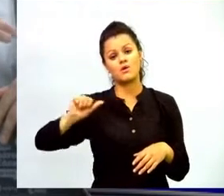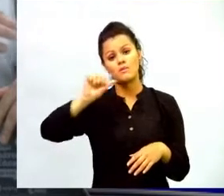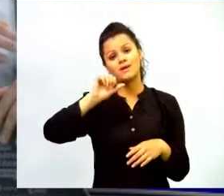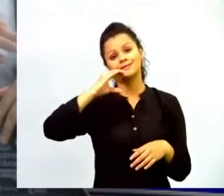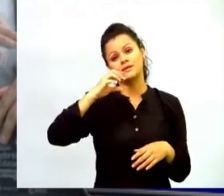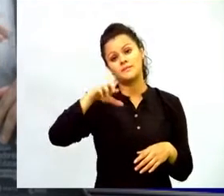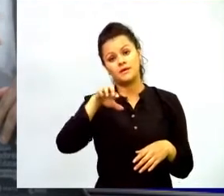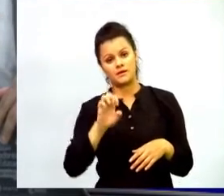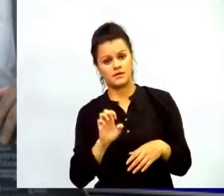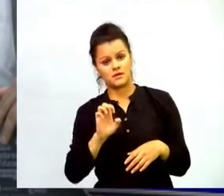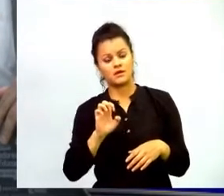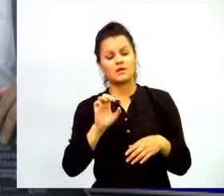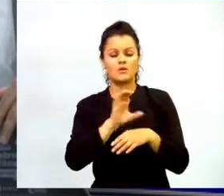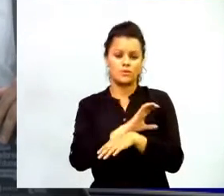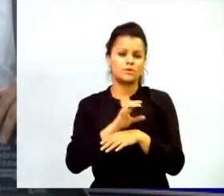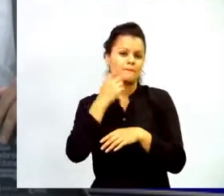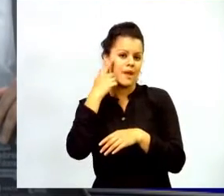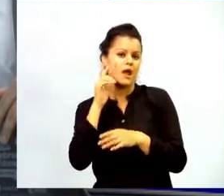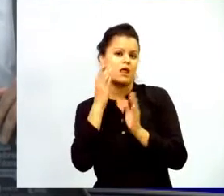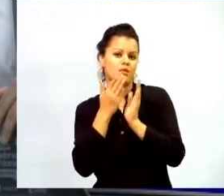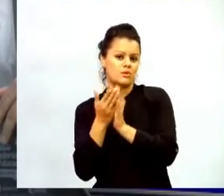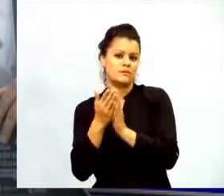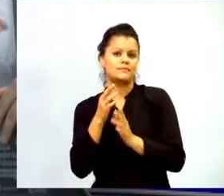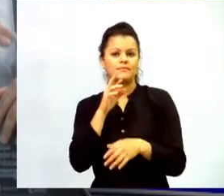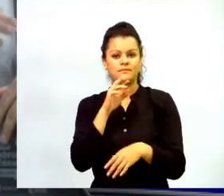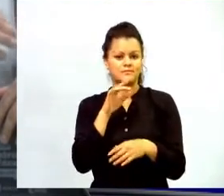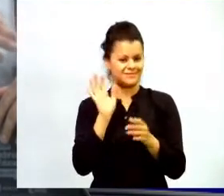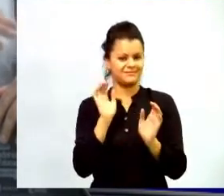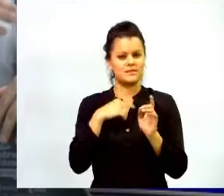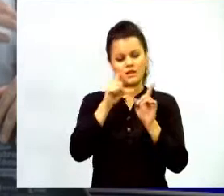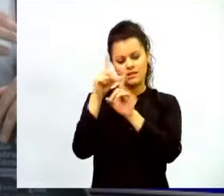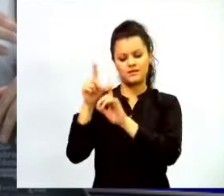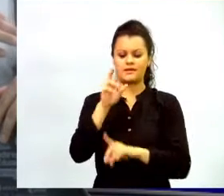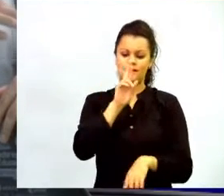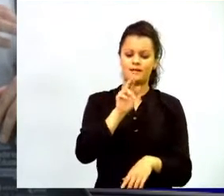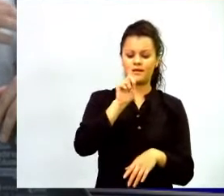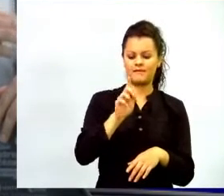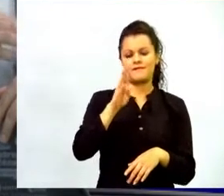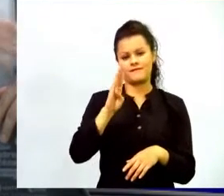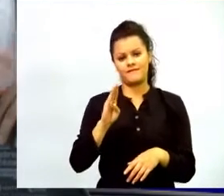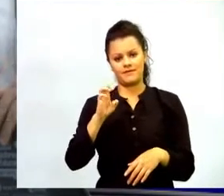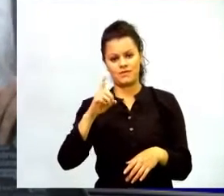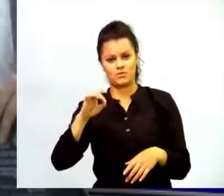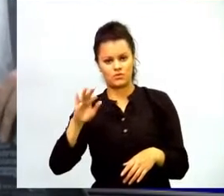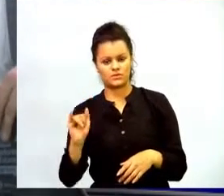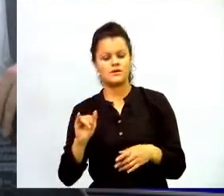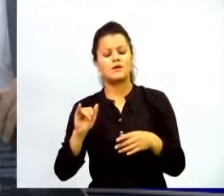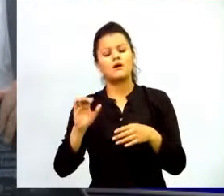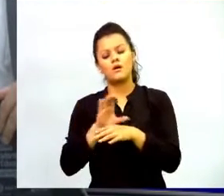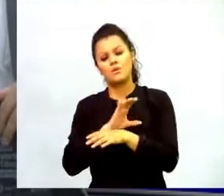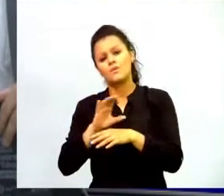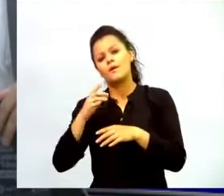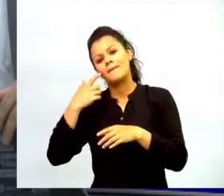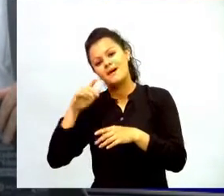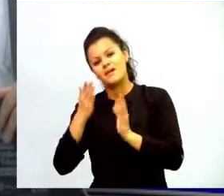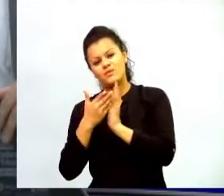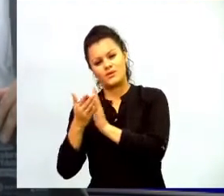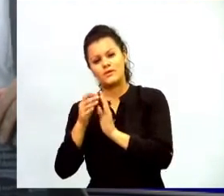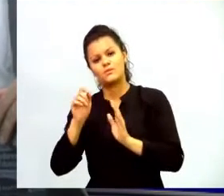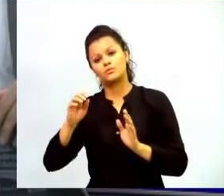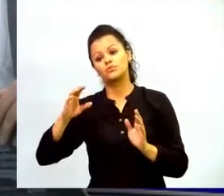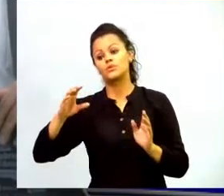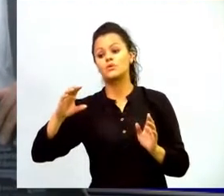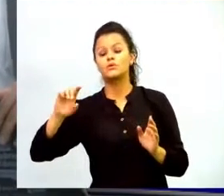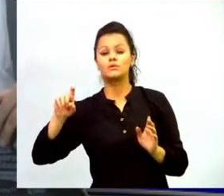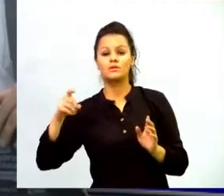computadores para educar las iniciales rfbedoya arroba cpe.gov.co y ahí le podremos hacer llegar a la